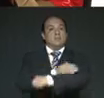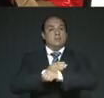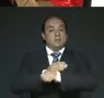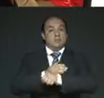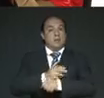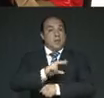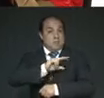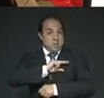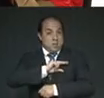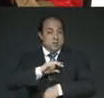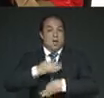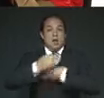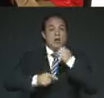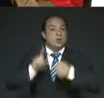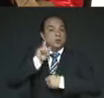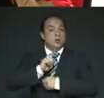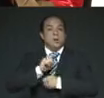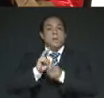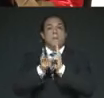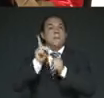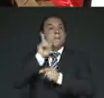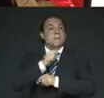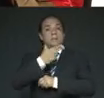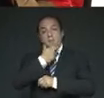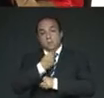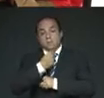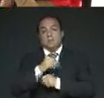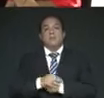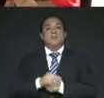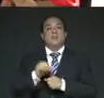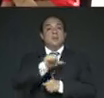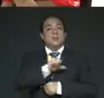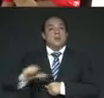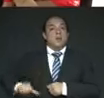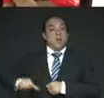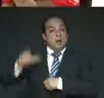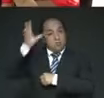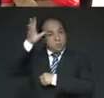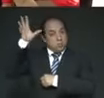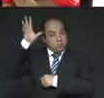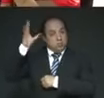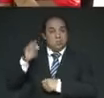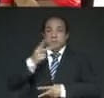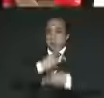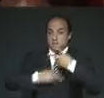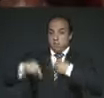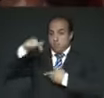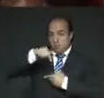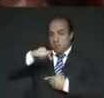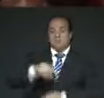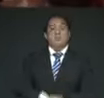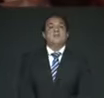especialmente a todas las vecinas y vecinos de la Alcaldía Cuauhtémoc presentes.